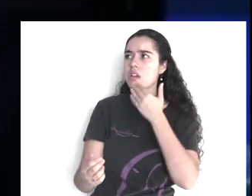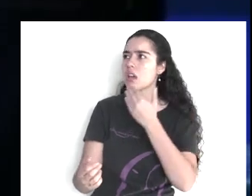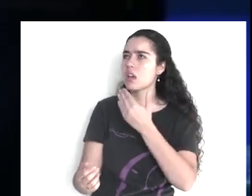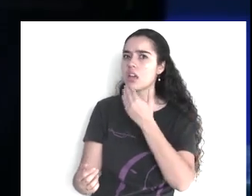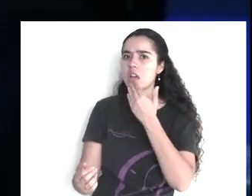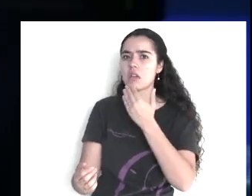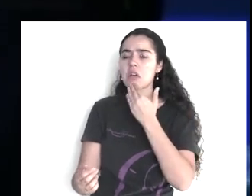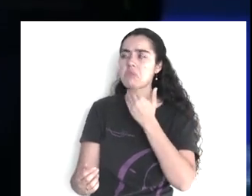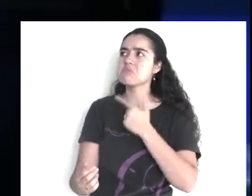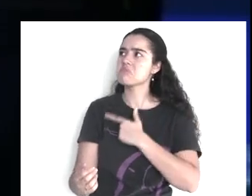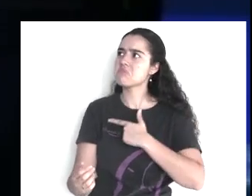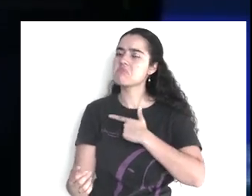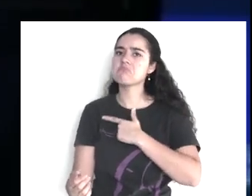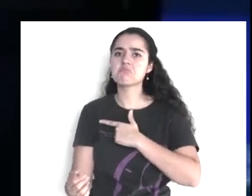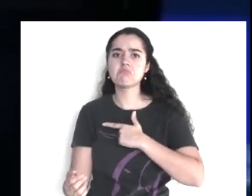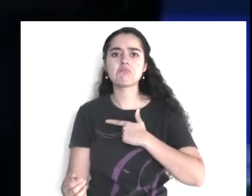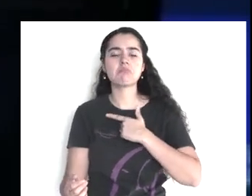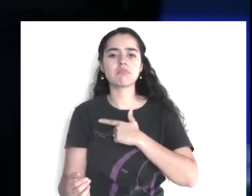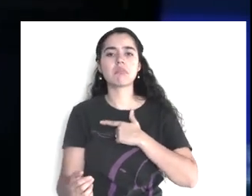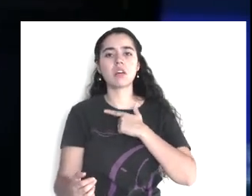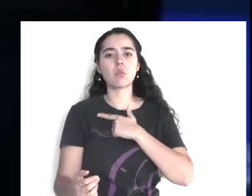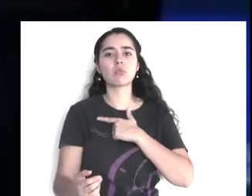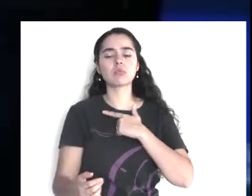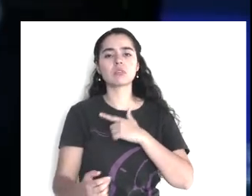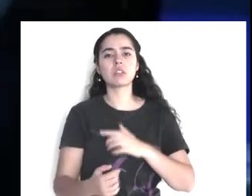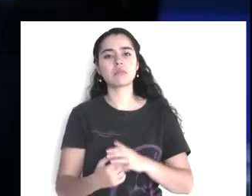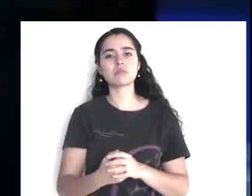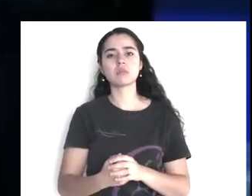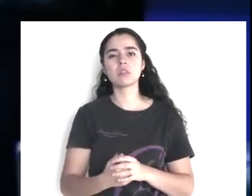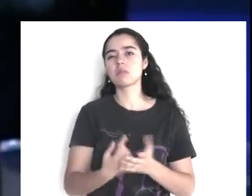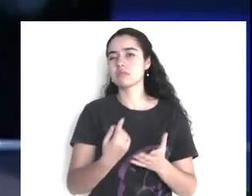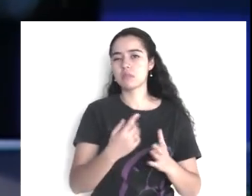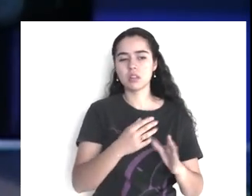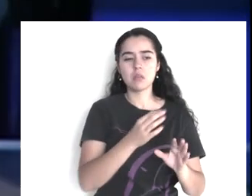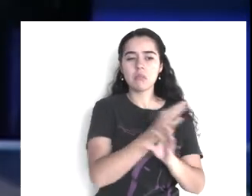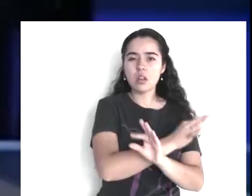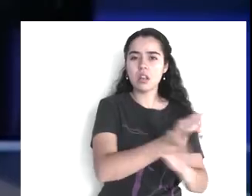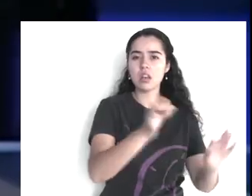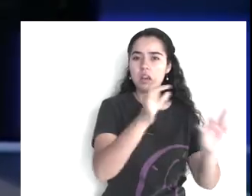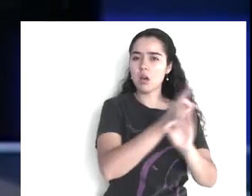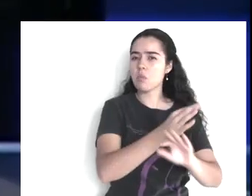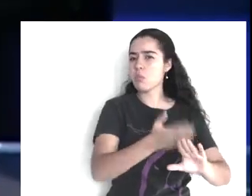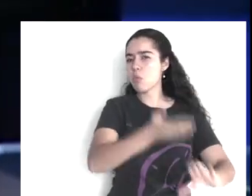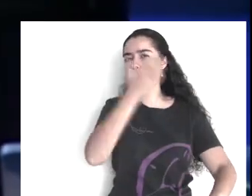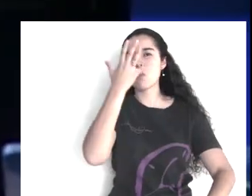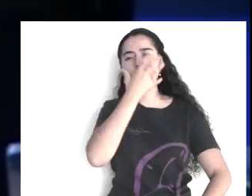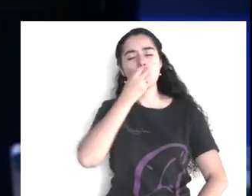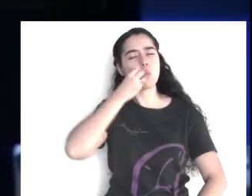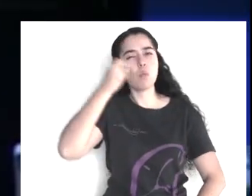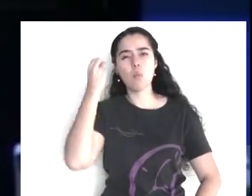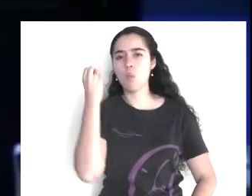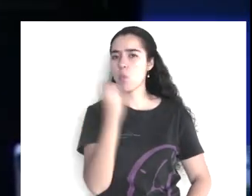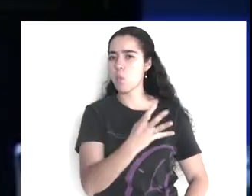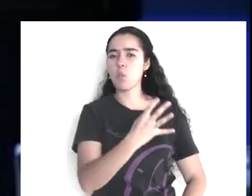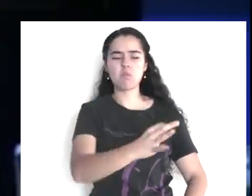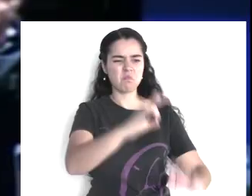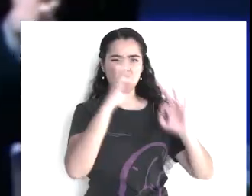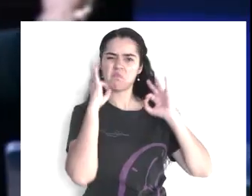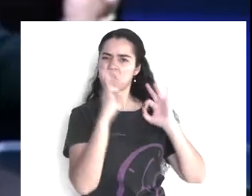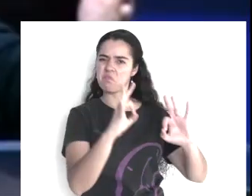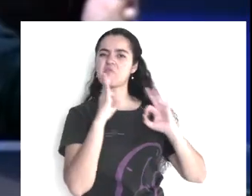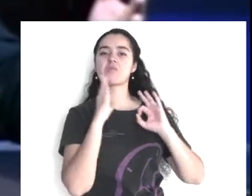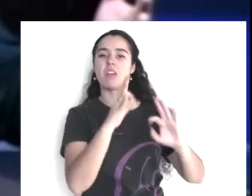y estuve escuchándolo, y una enseñanza hermanos, pero, impecable, su